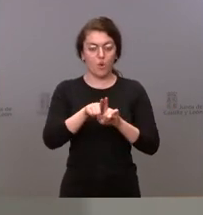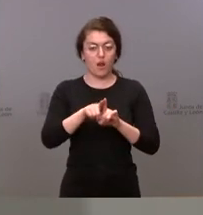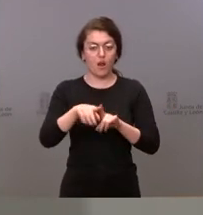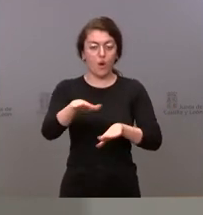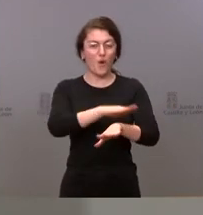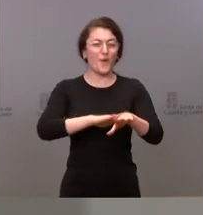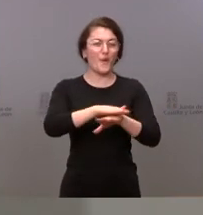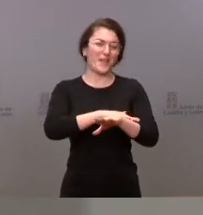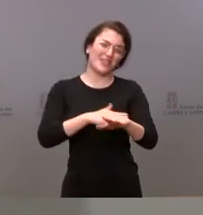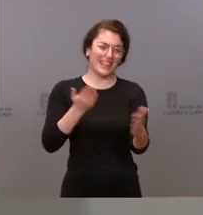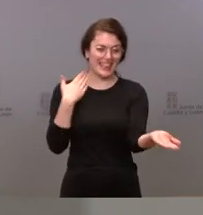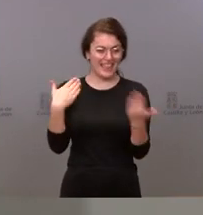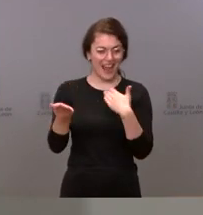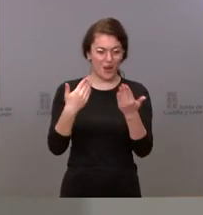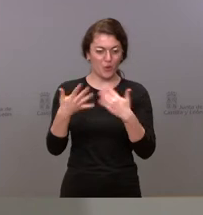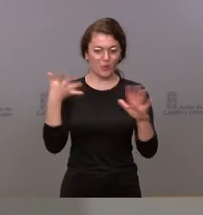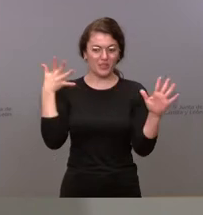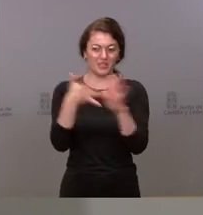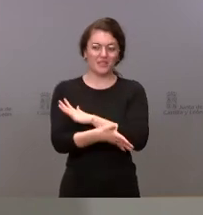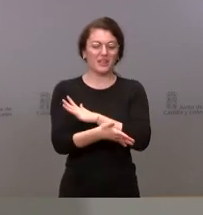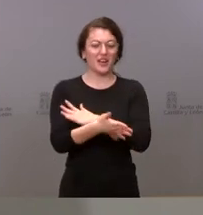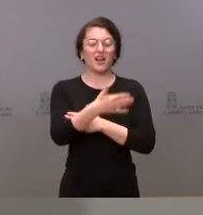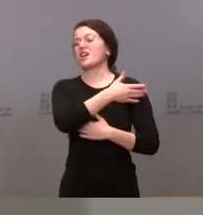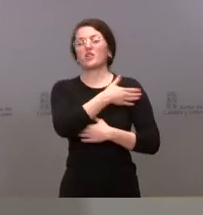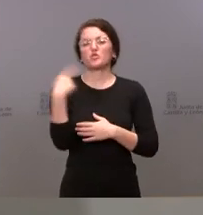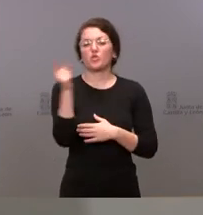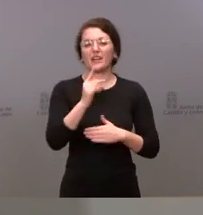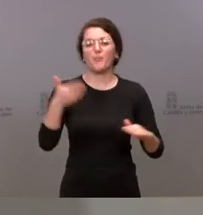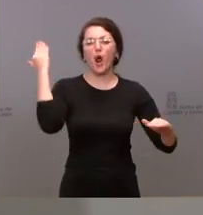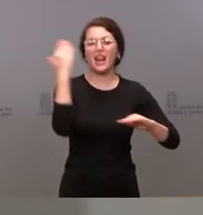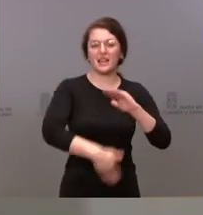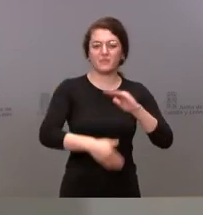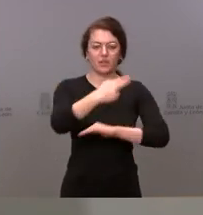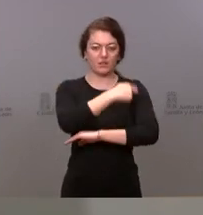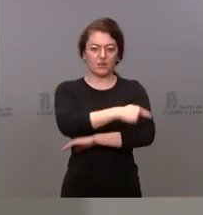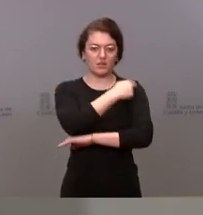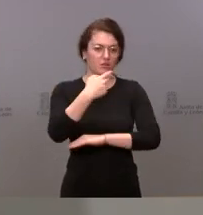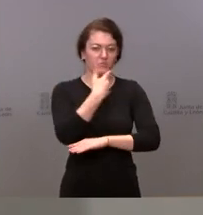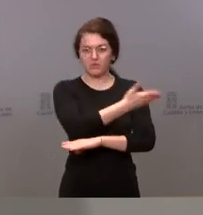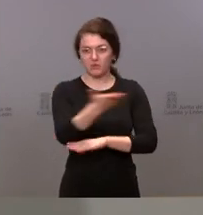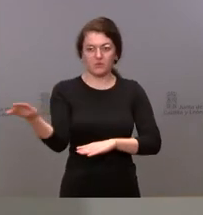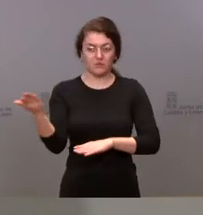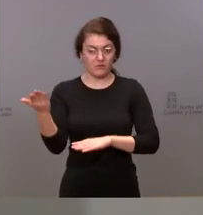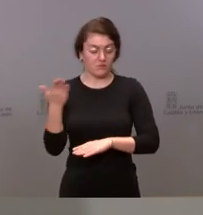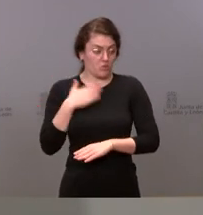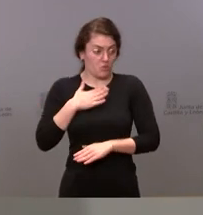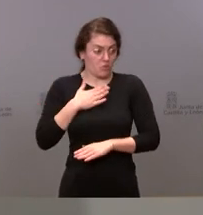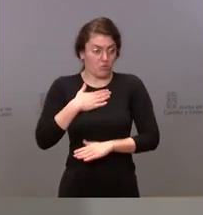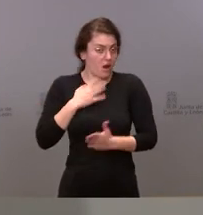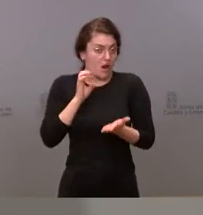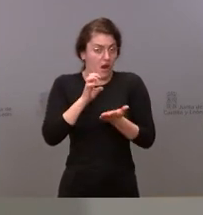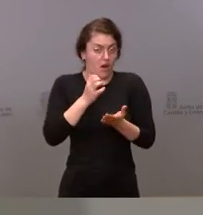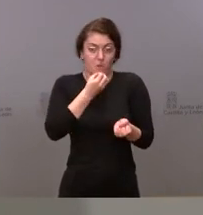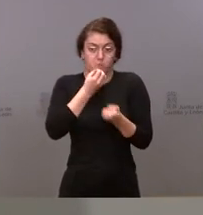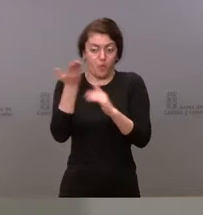planteamos cordones sanitarios hacia nadie habló en nombre de la Junta de Castilla y León en lo que pueda usted hablar